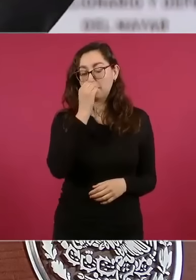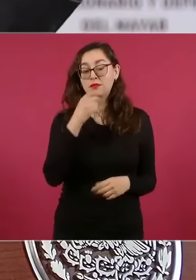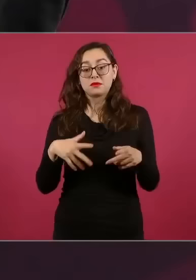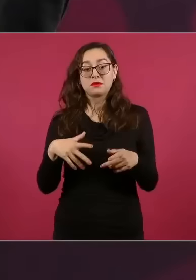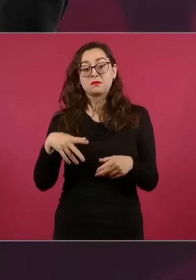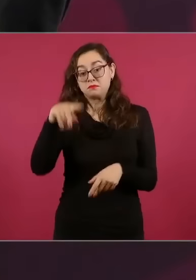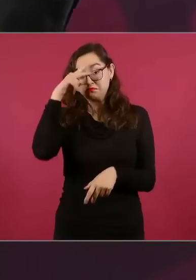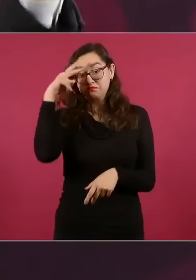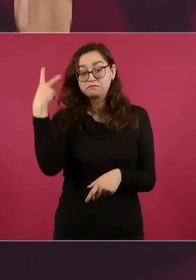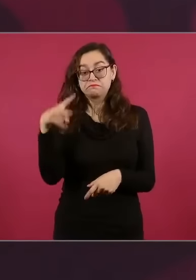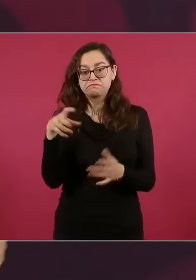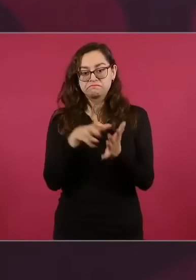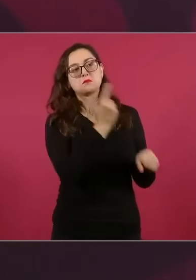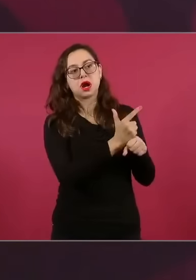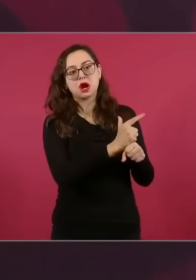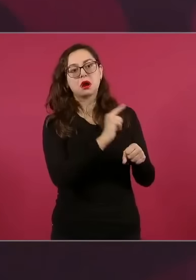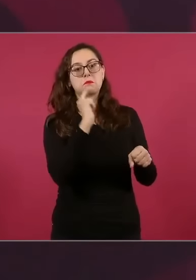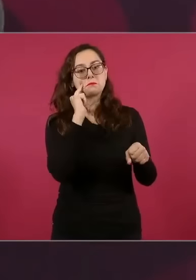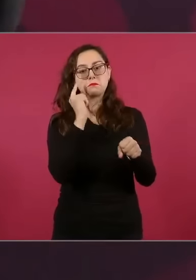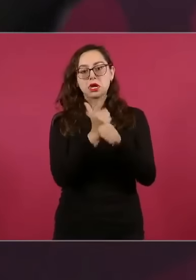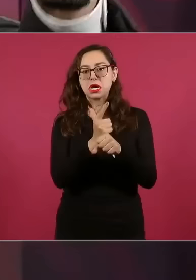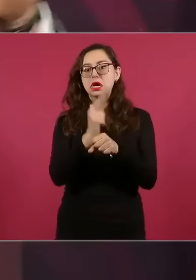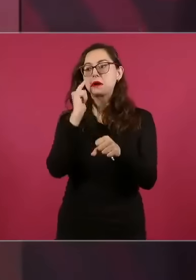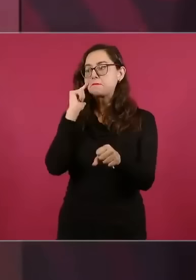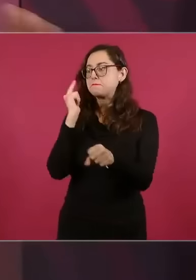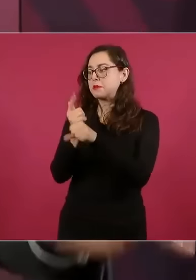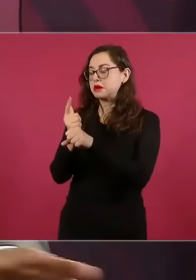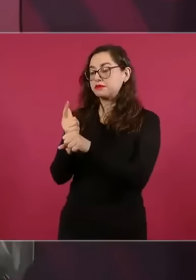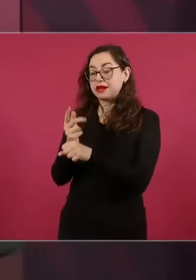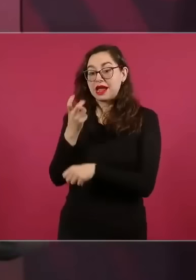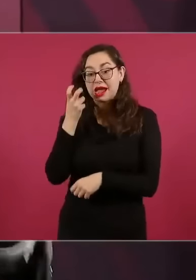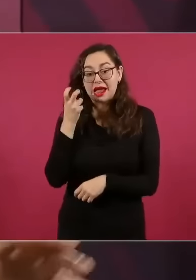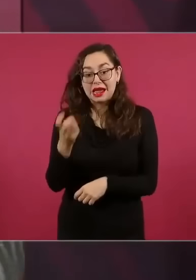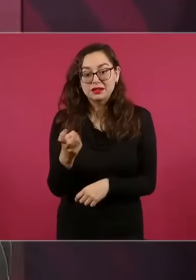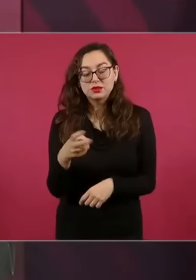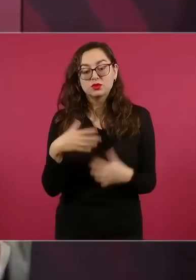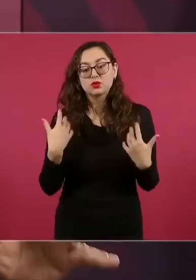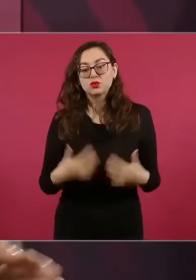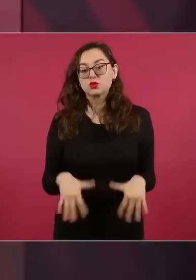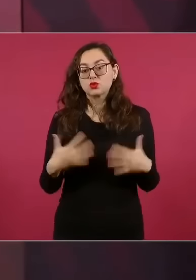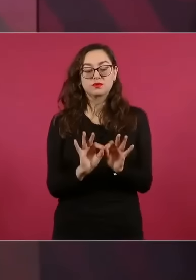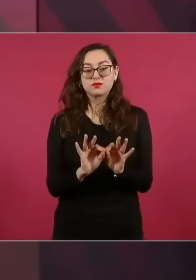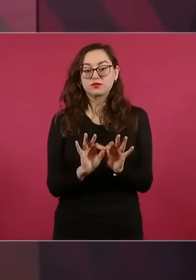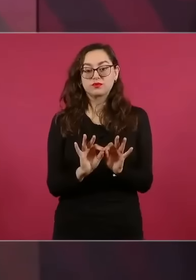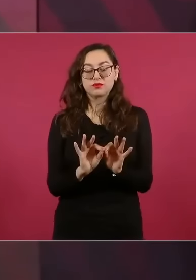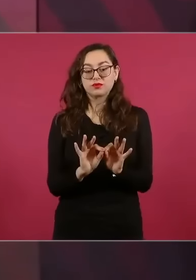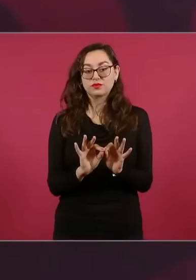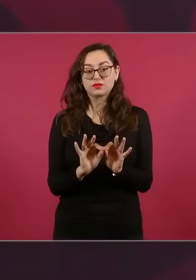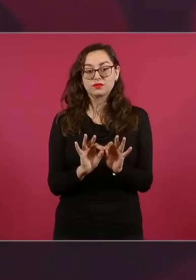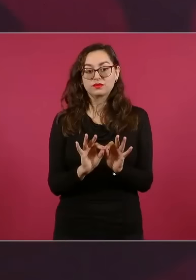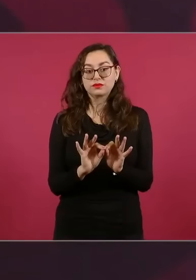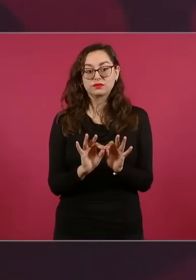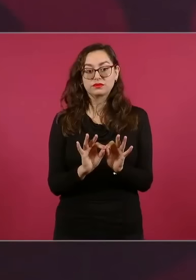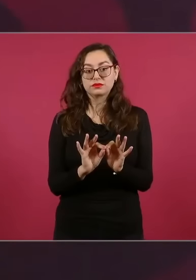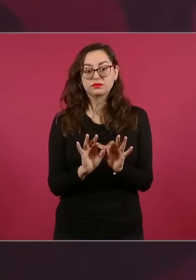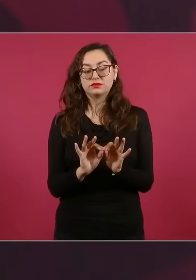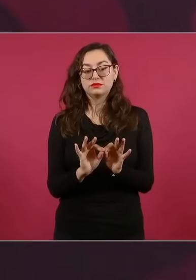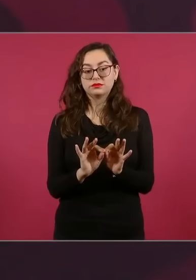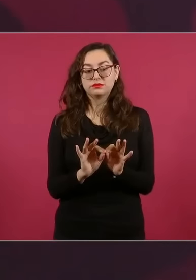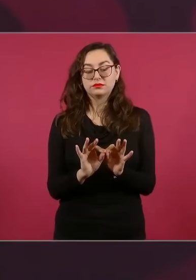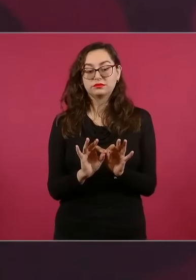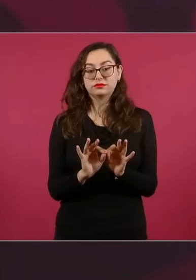mexicanos conscientes eso es algo excepcional esto no se advierte